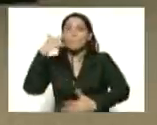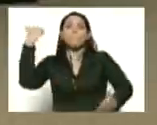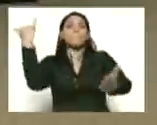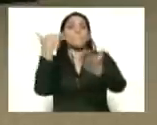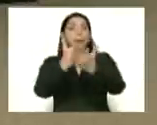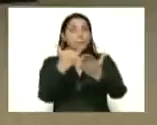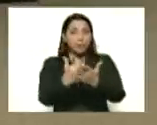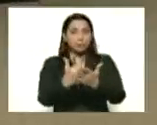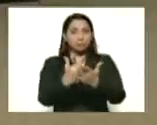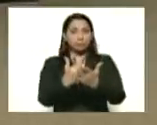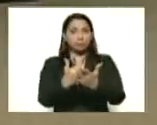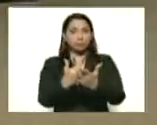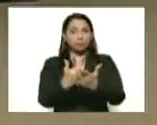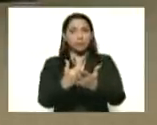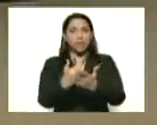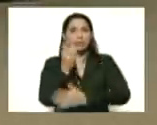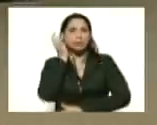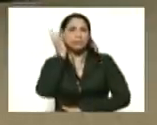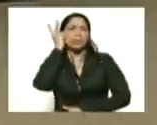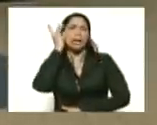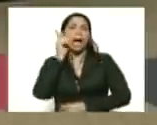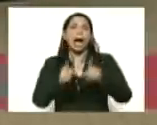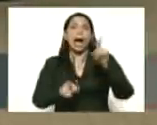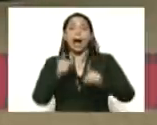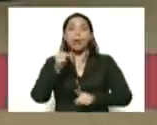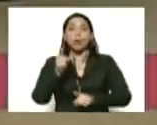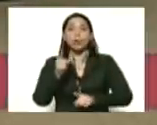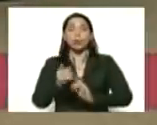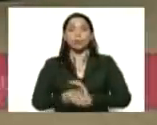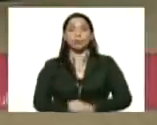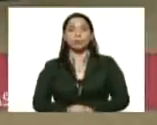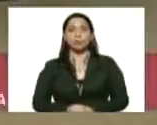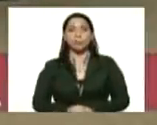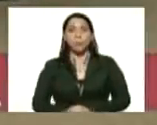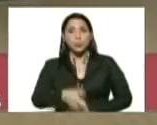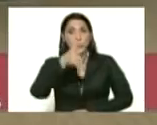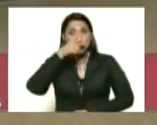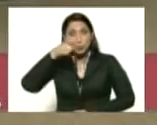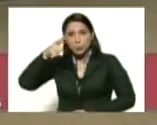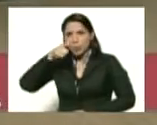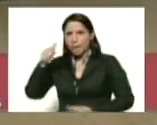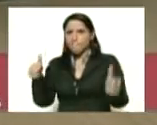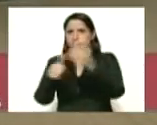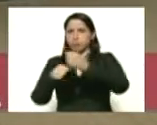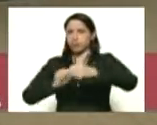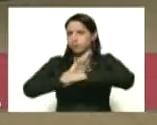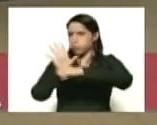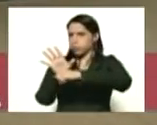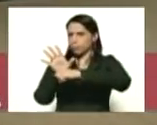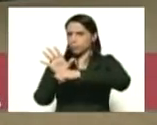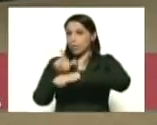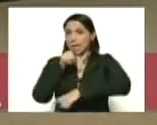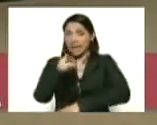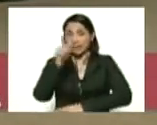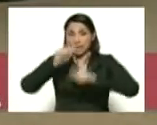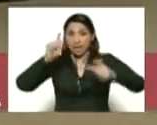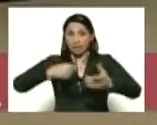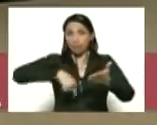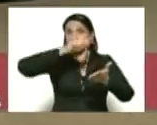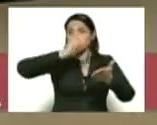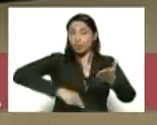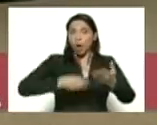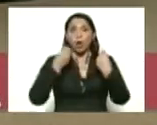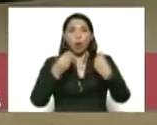En Bélgica crearon algo que llamaron, están llamando detectives del coronavirus. Son gente contratada como